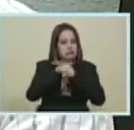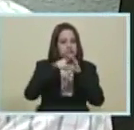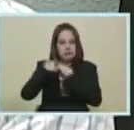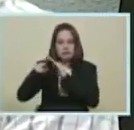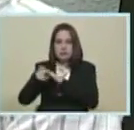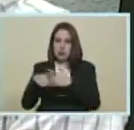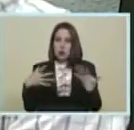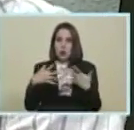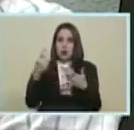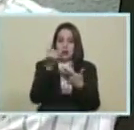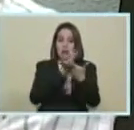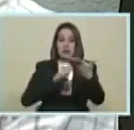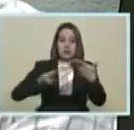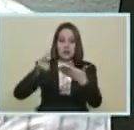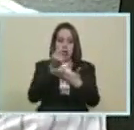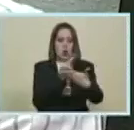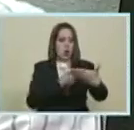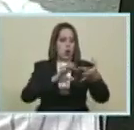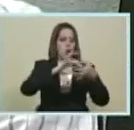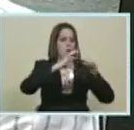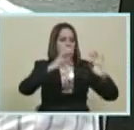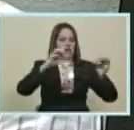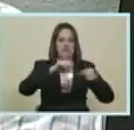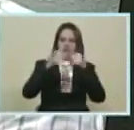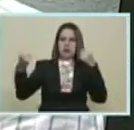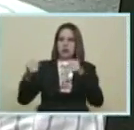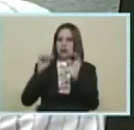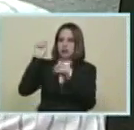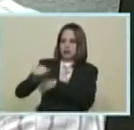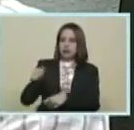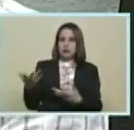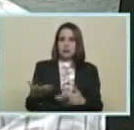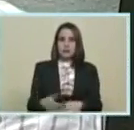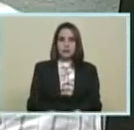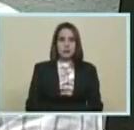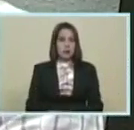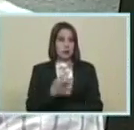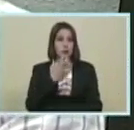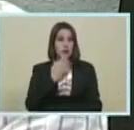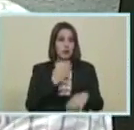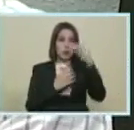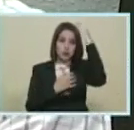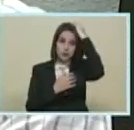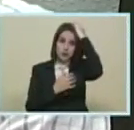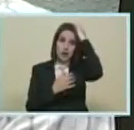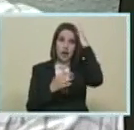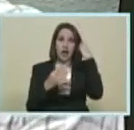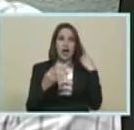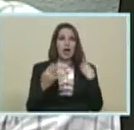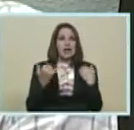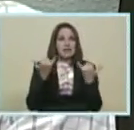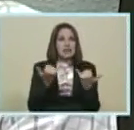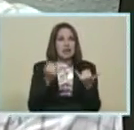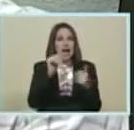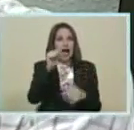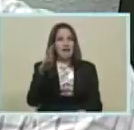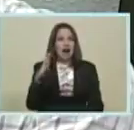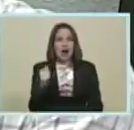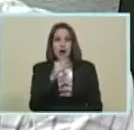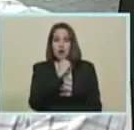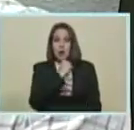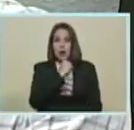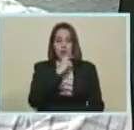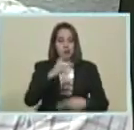Ha diseñado Varias Como varias cadenas Como romper Esto Por ejemplo Entonces El agua Presidente Si no tenemos Haba No